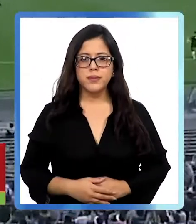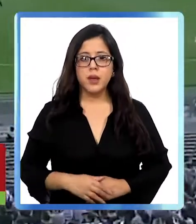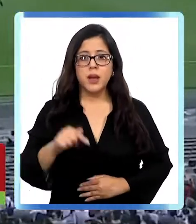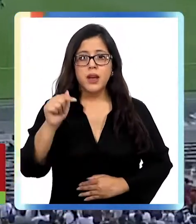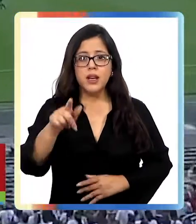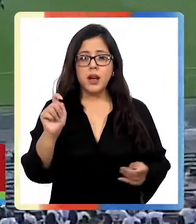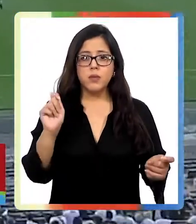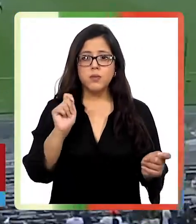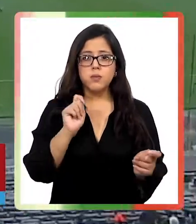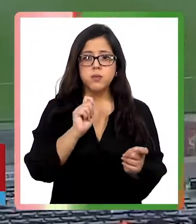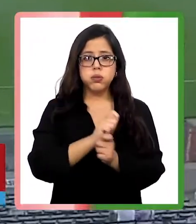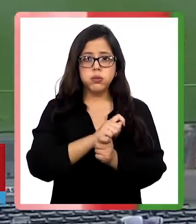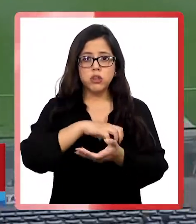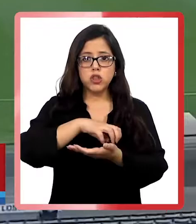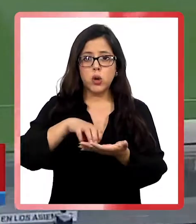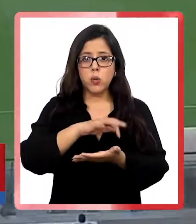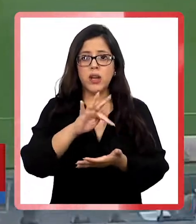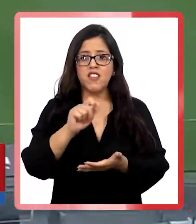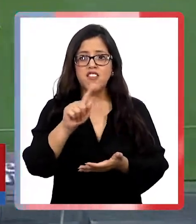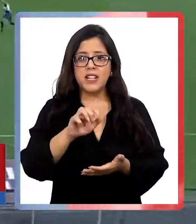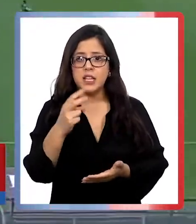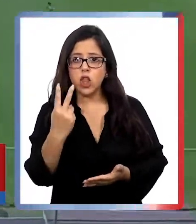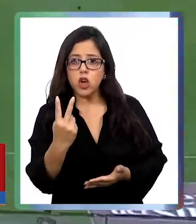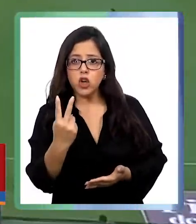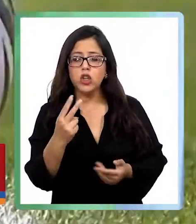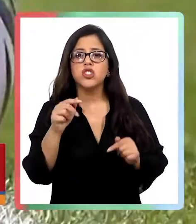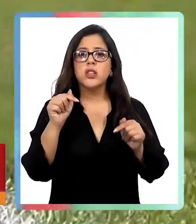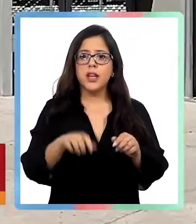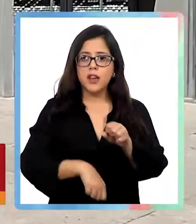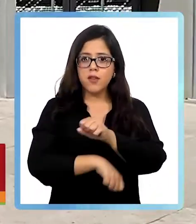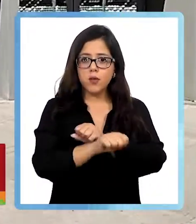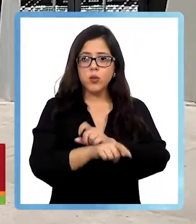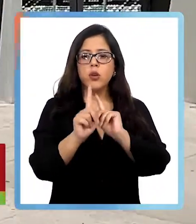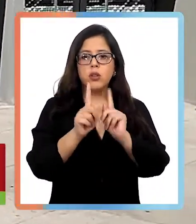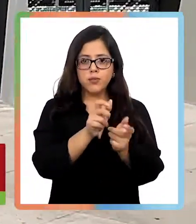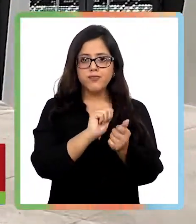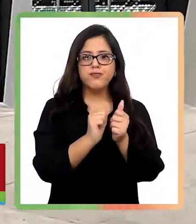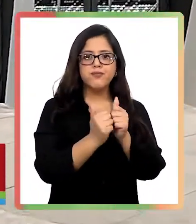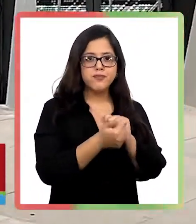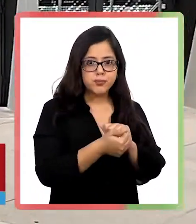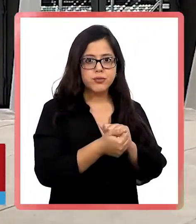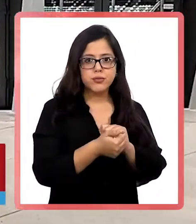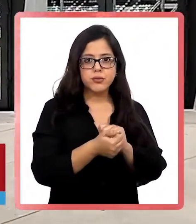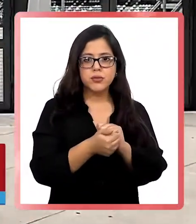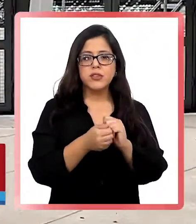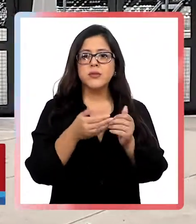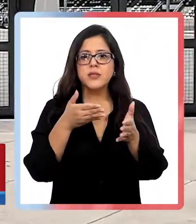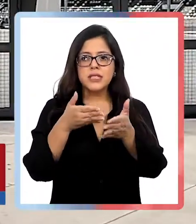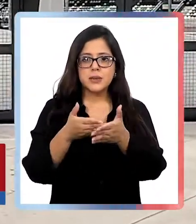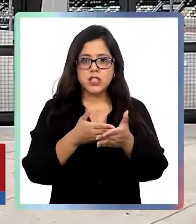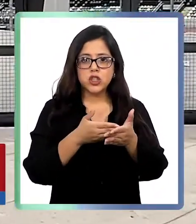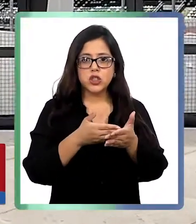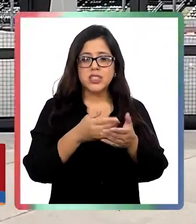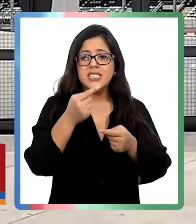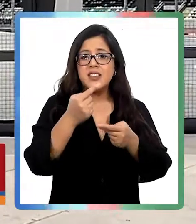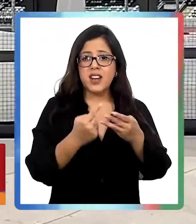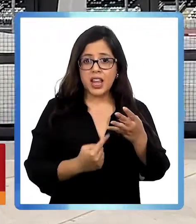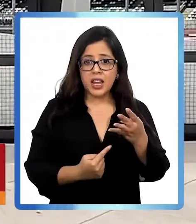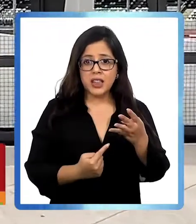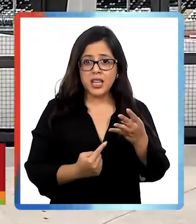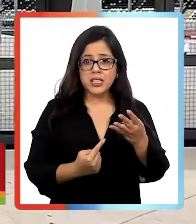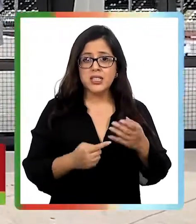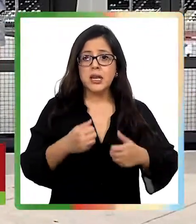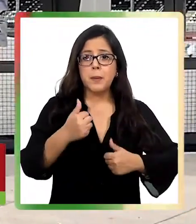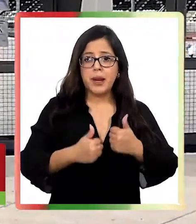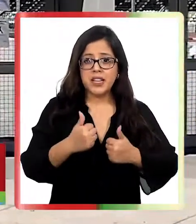Y con el retroceso de decenas de comunas a fase de transición, el fútbol tendrá que adaptarse a las restricciones y varios partidos se van a